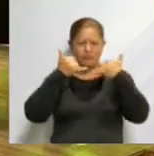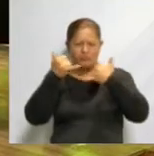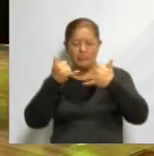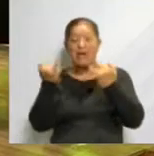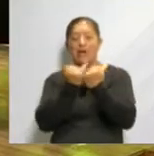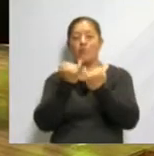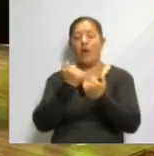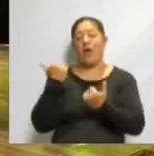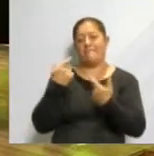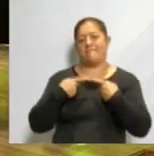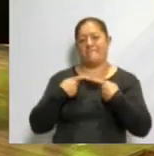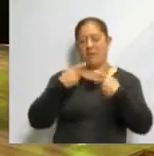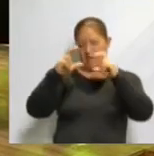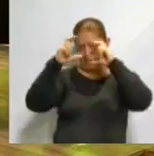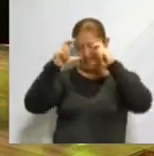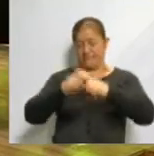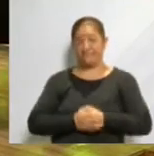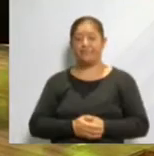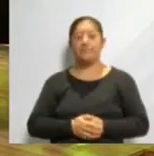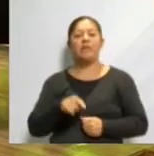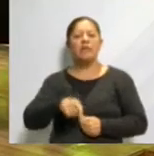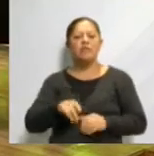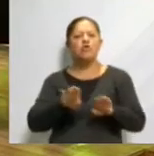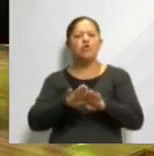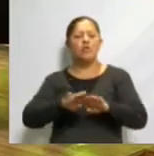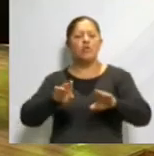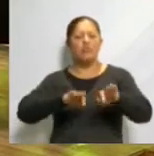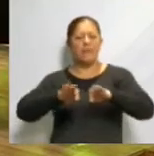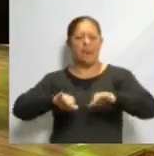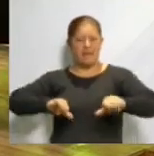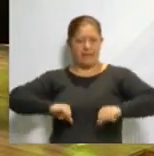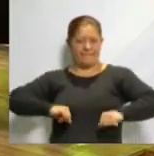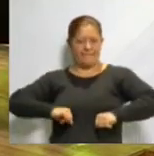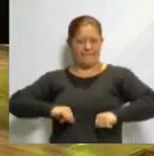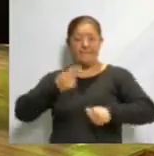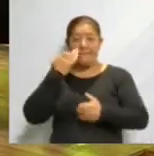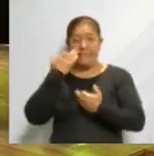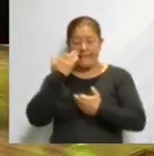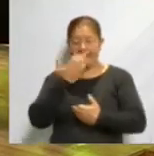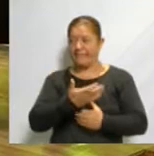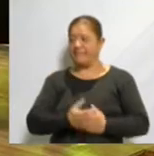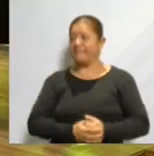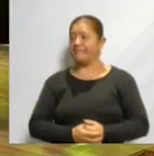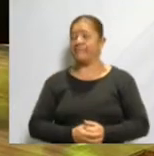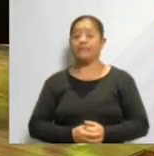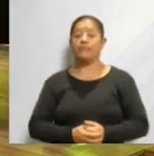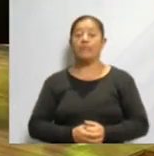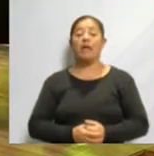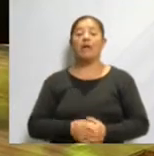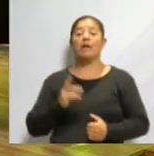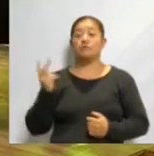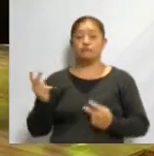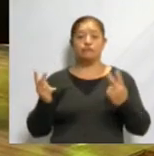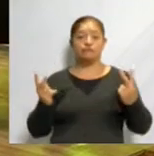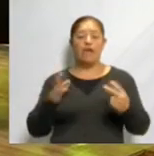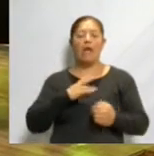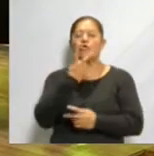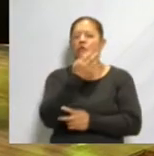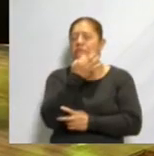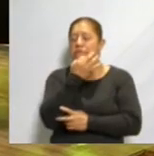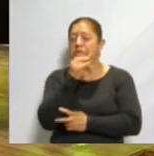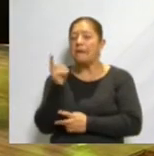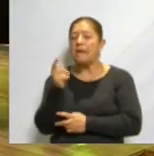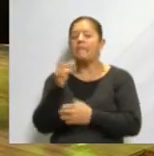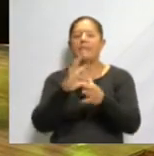expertos. La dinámica de la mesa redonda es la siguiente. Cada uno de los dos tendrá dos minutos para realizar su